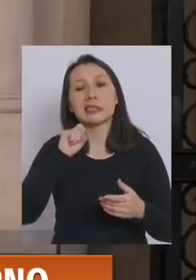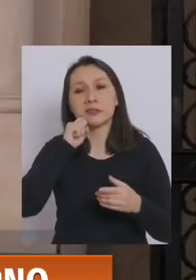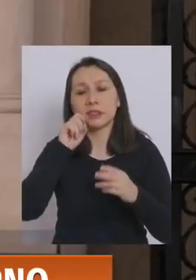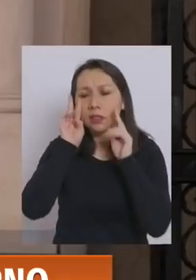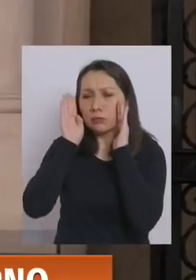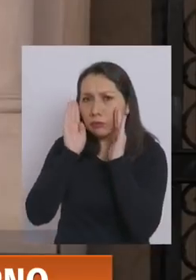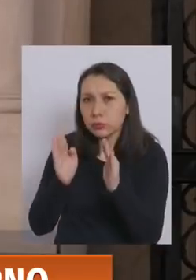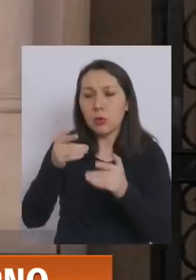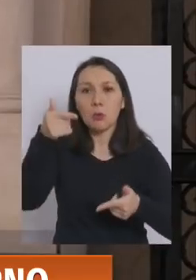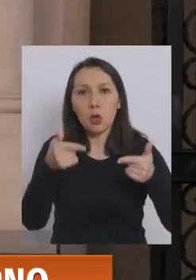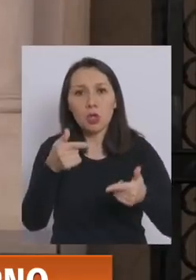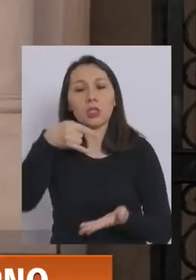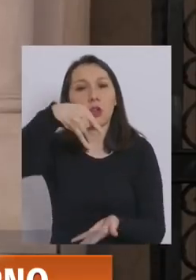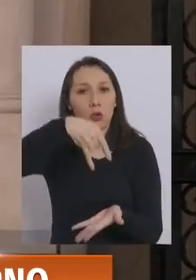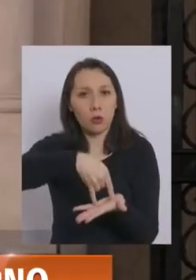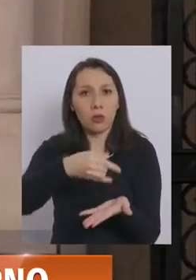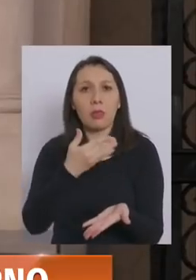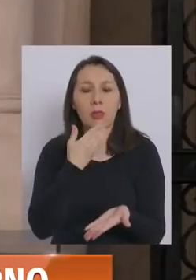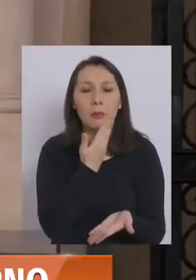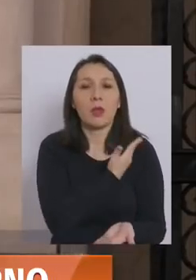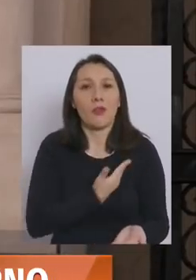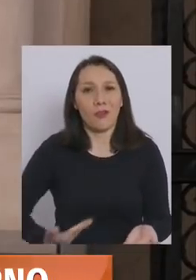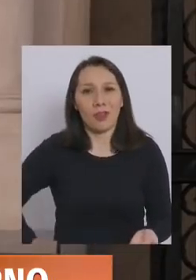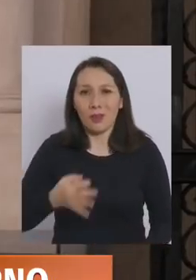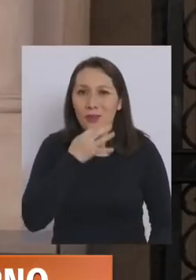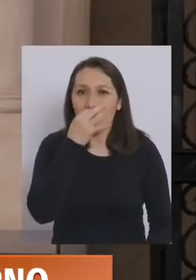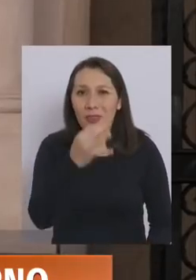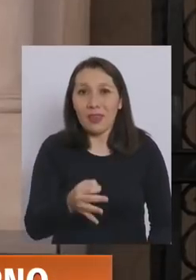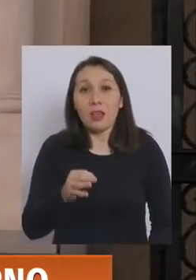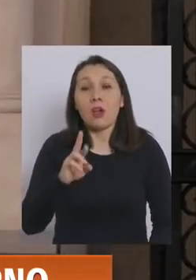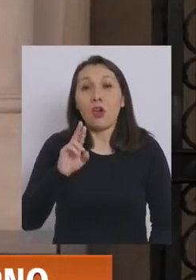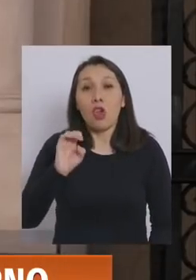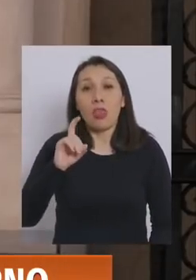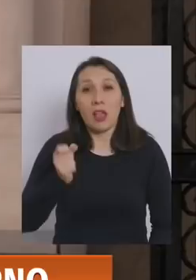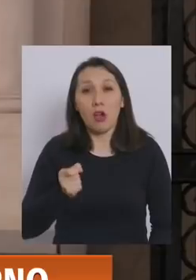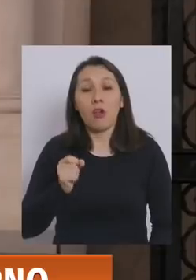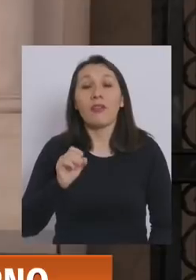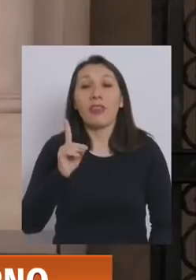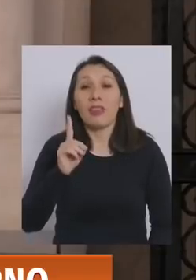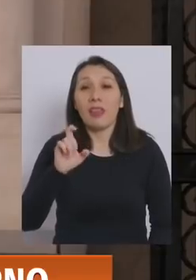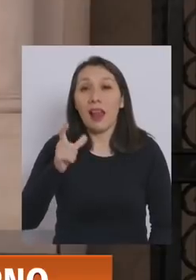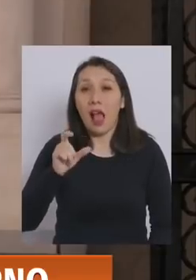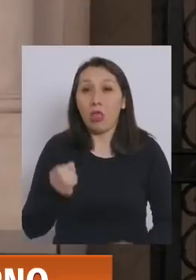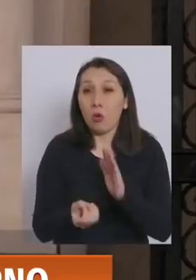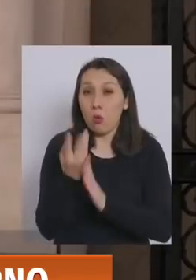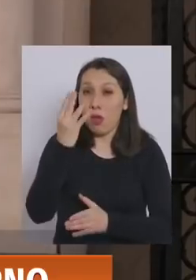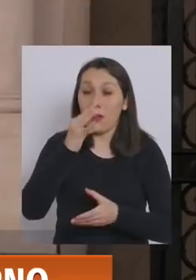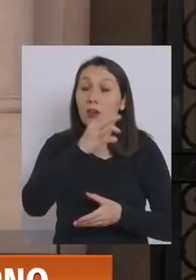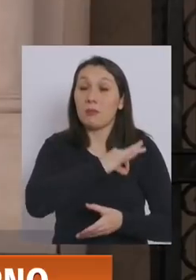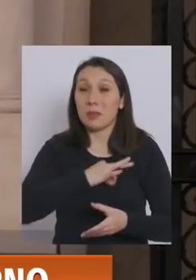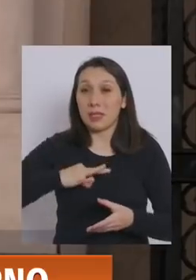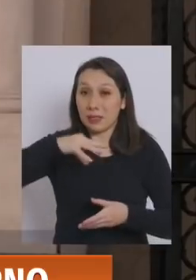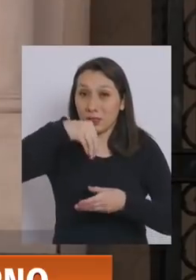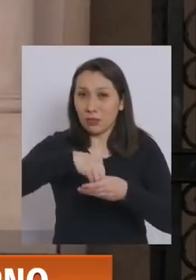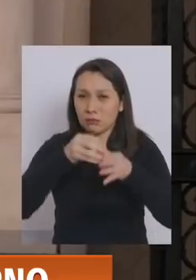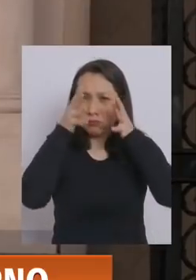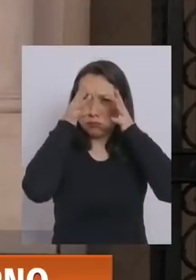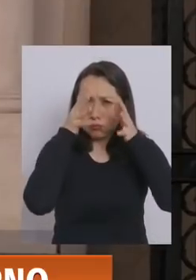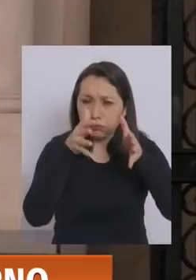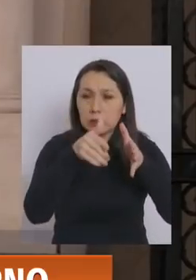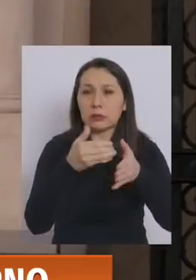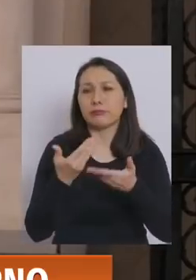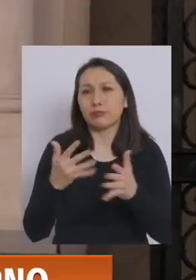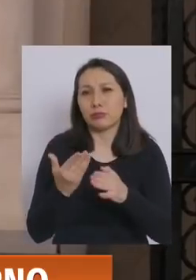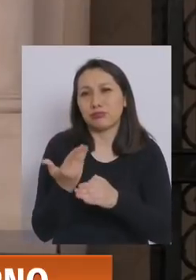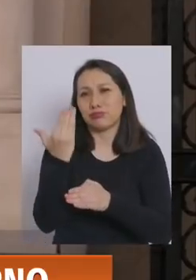política, del Congreso y también del Gobierno. Y como digo, Rodrigo Delgado, el nuevo Ministro de Interior, va a estar perfectamente enfocado en aquello, dado su